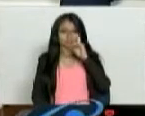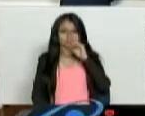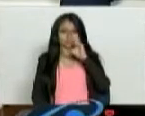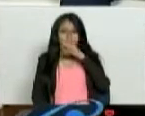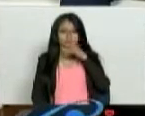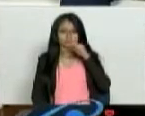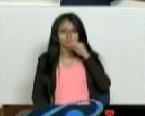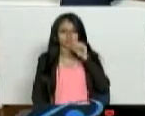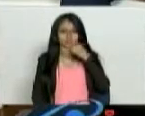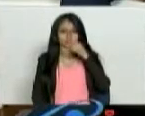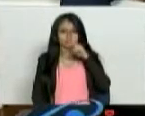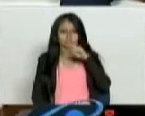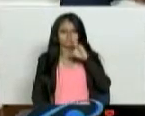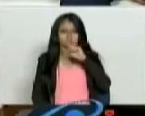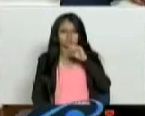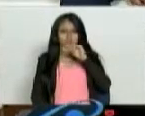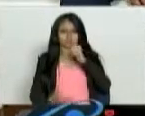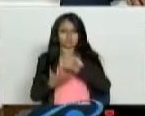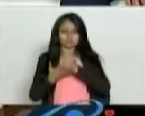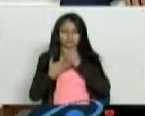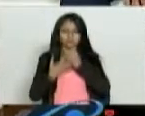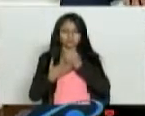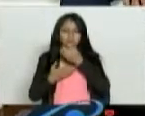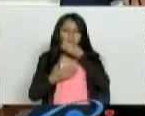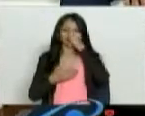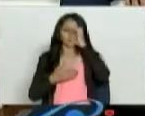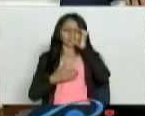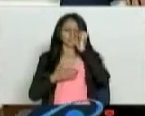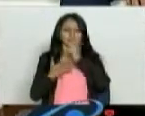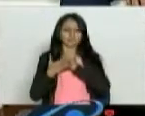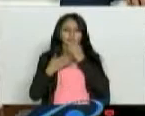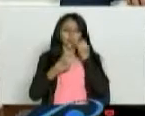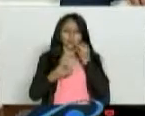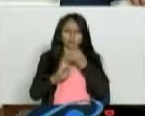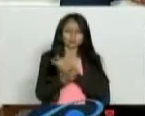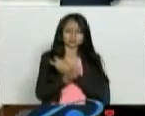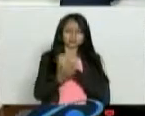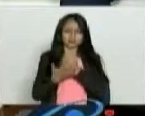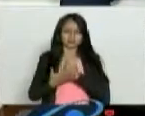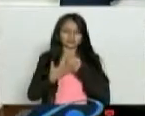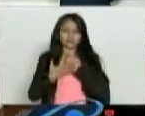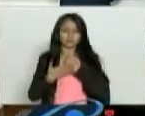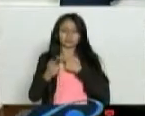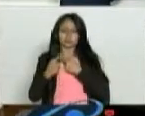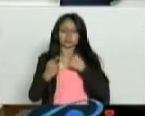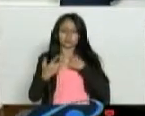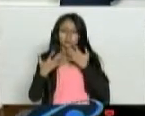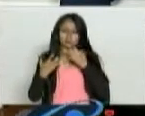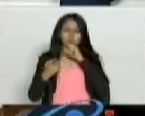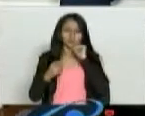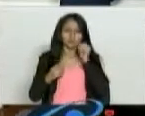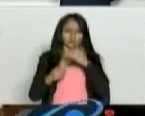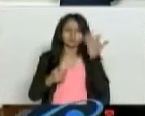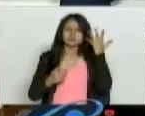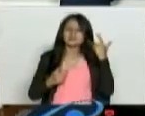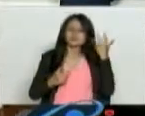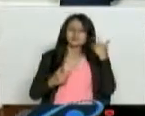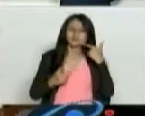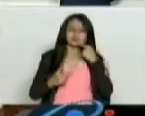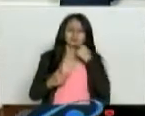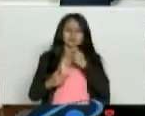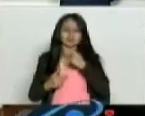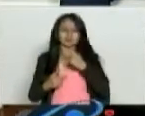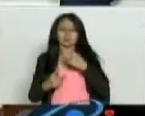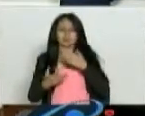para los dolores de articulares. Yo que le quisiera preguntar por qué me comentaron de que le hacía